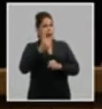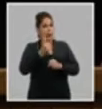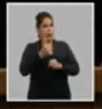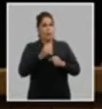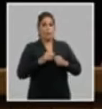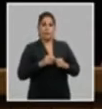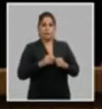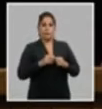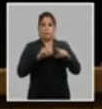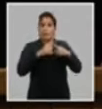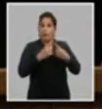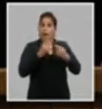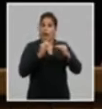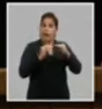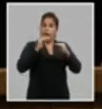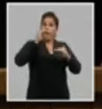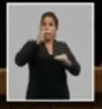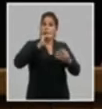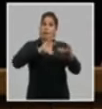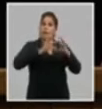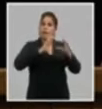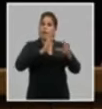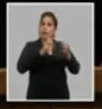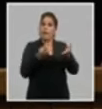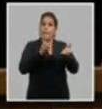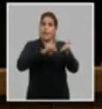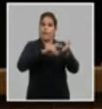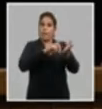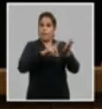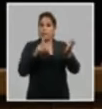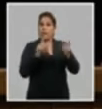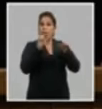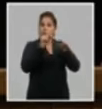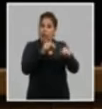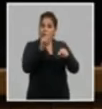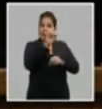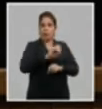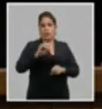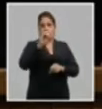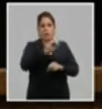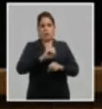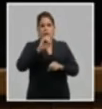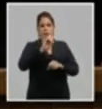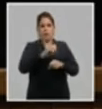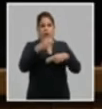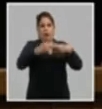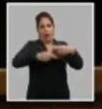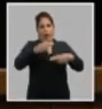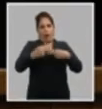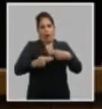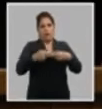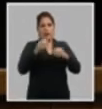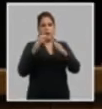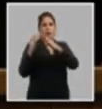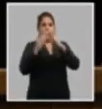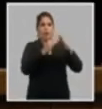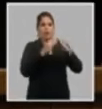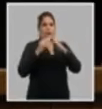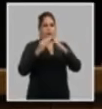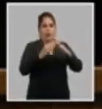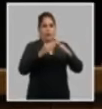concertadas para elevar la actuación de los militantes en las organizaciones que actúan en la comunidad